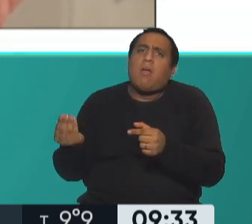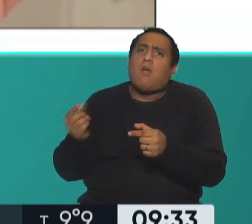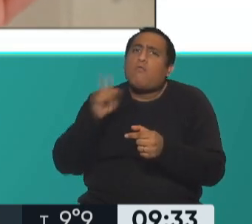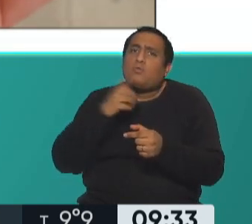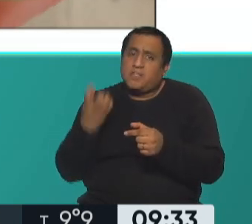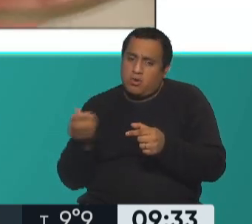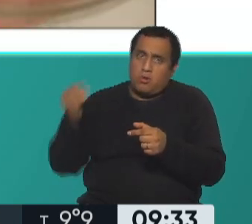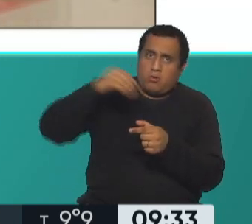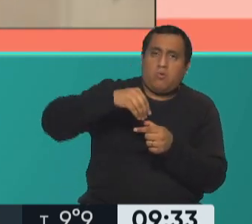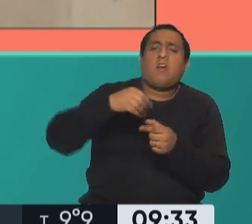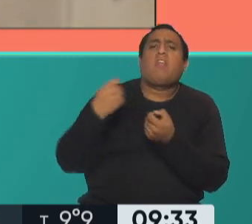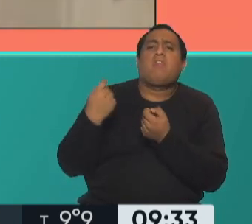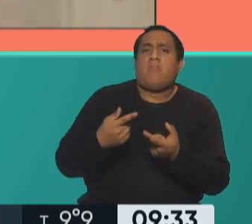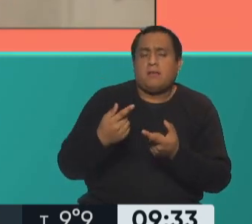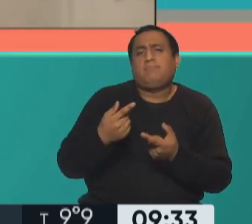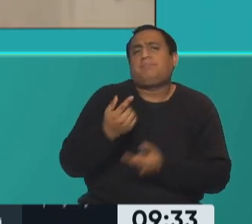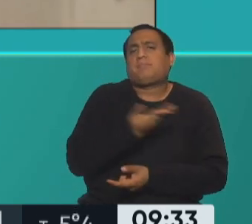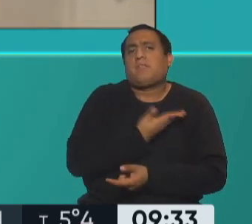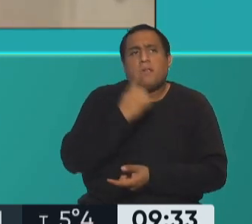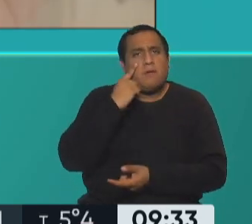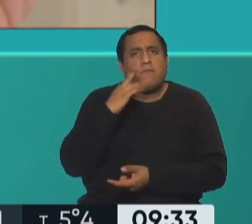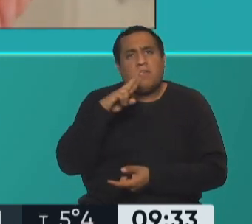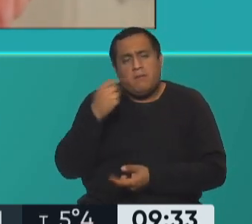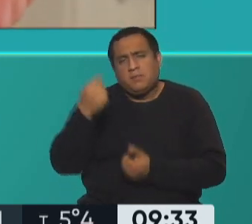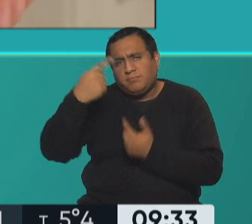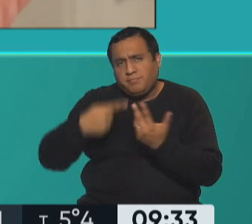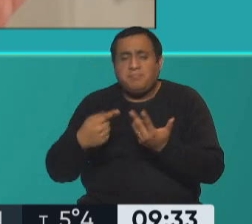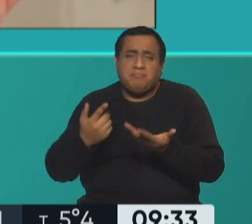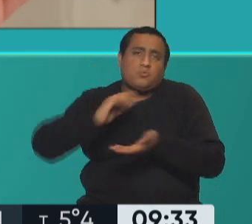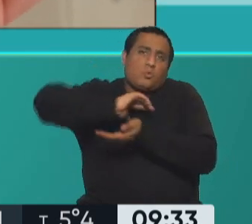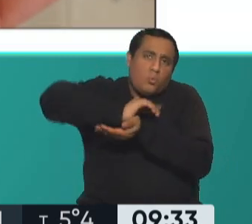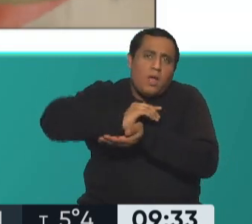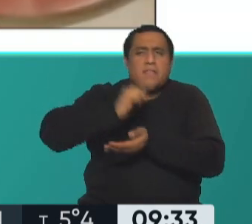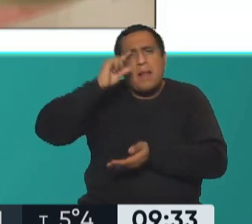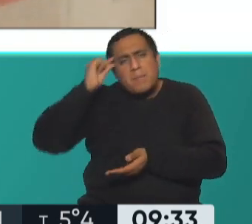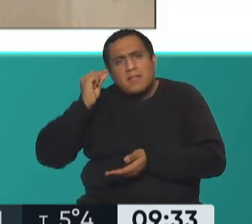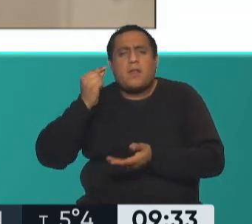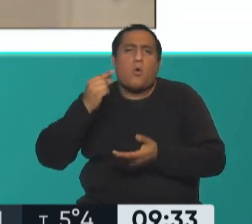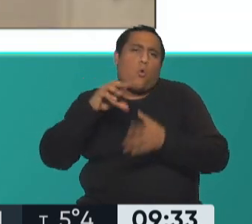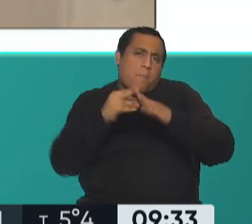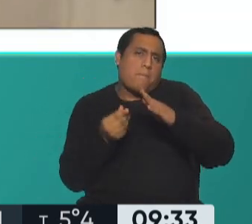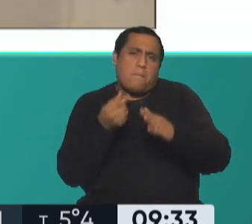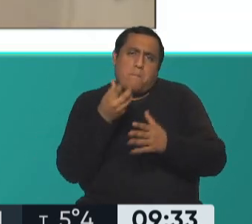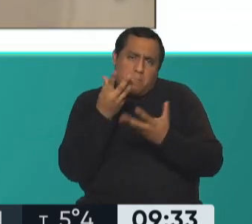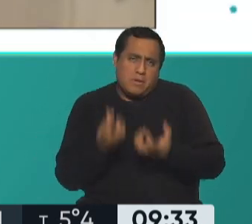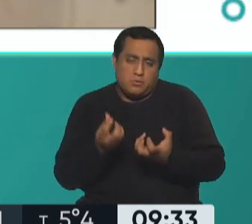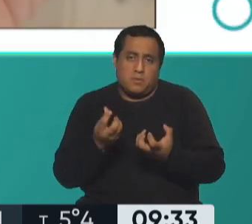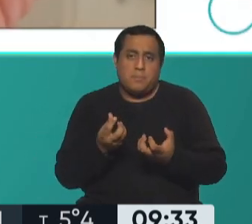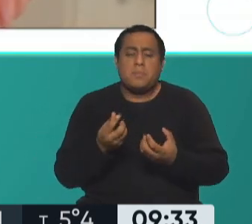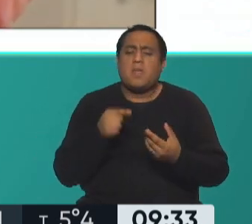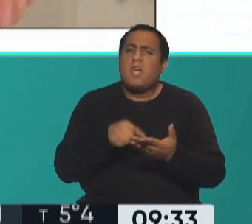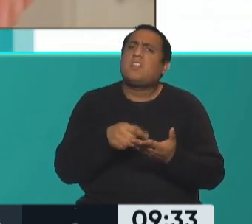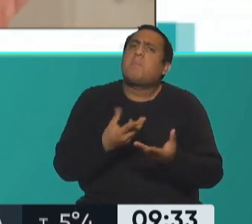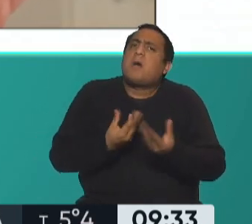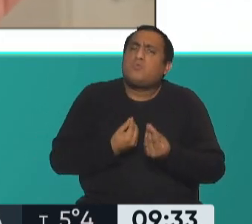el poder antioxidante de la nuez, de la almendra y de las pasas de uva. ¿Qué vas a estar haciendo? Ayudando a regular la función